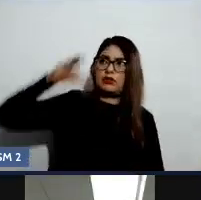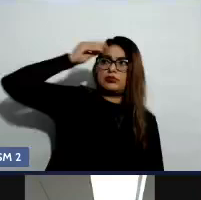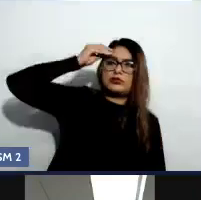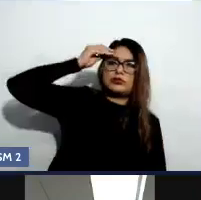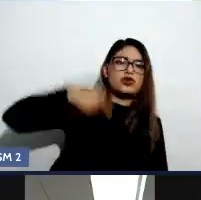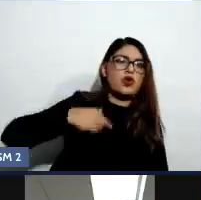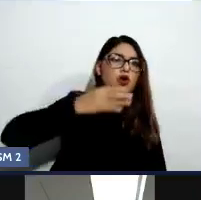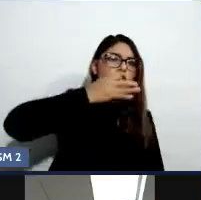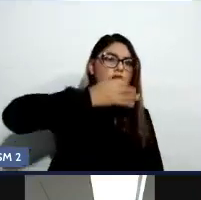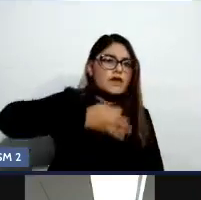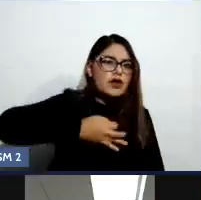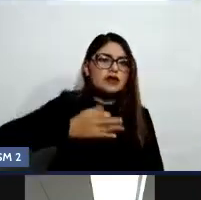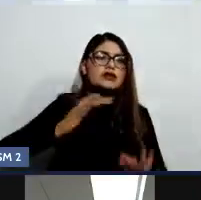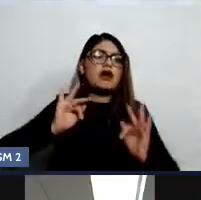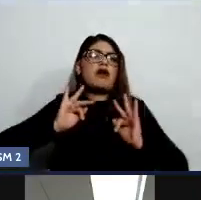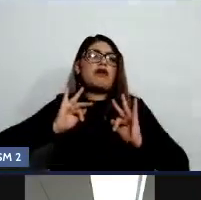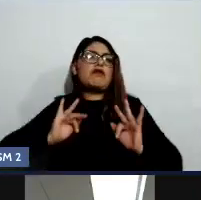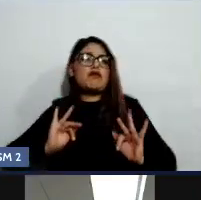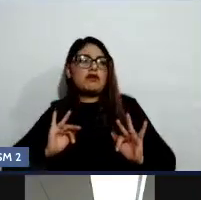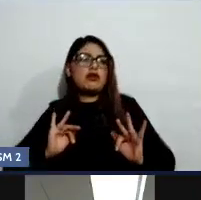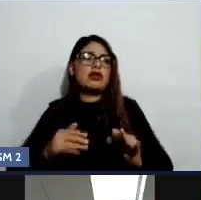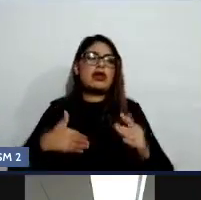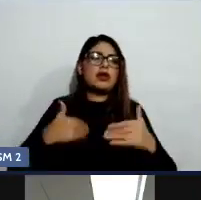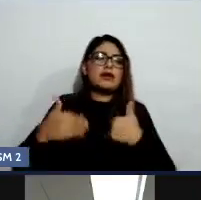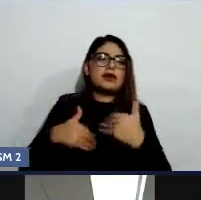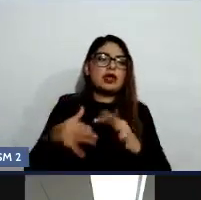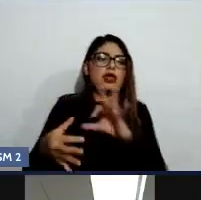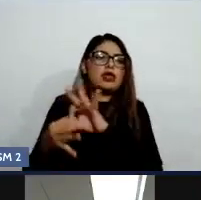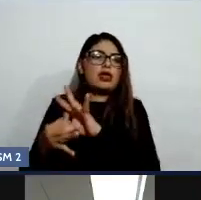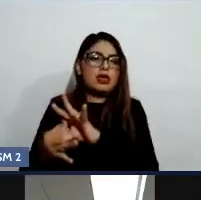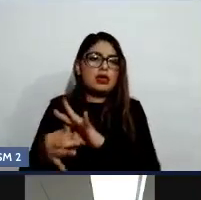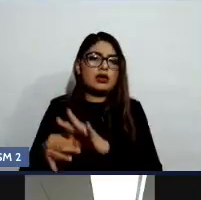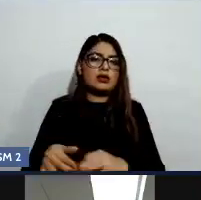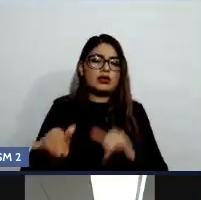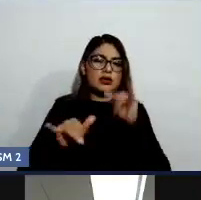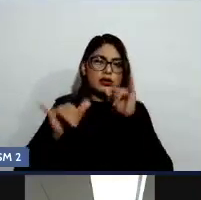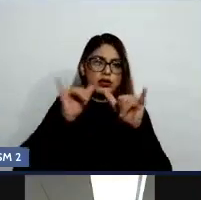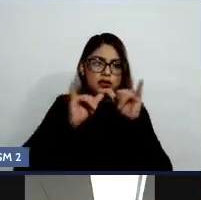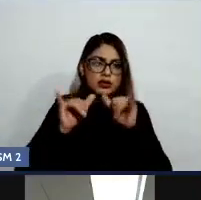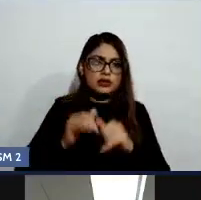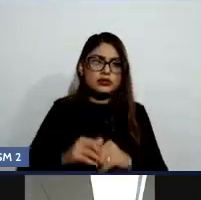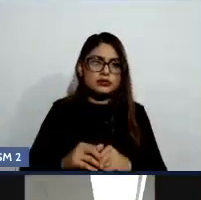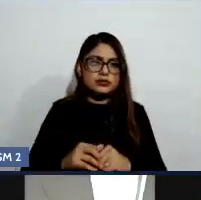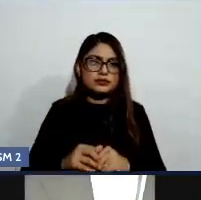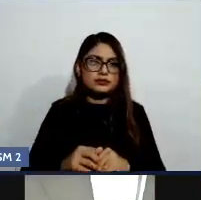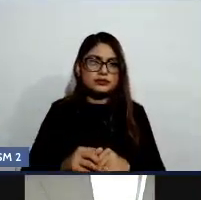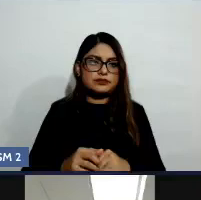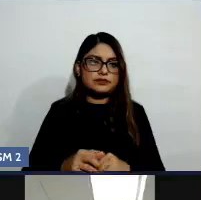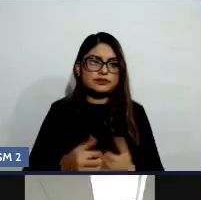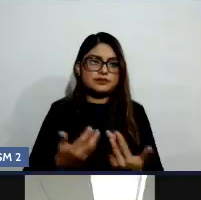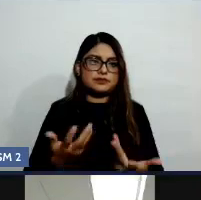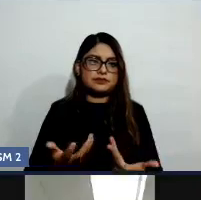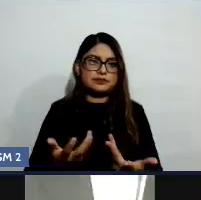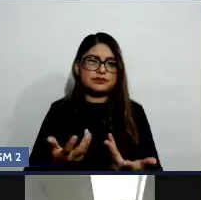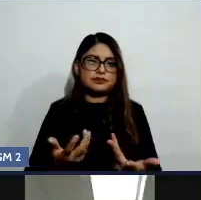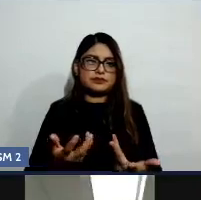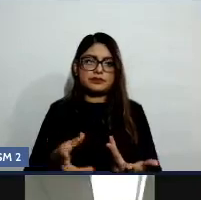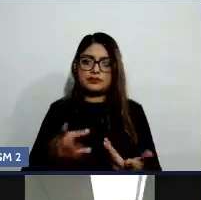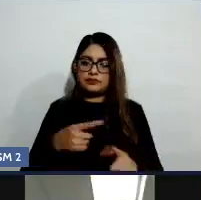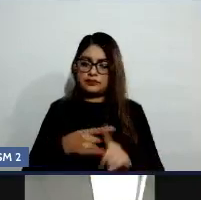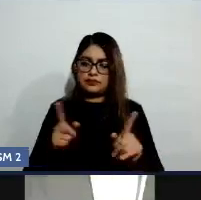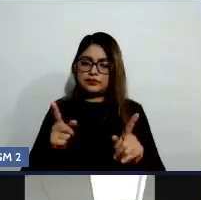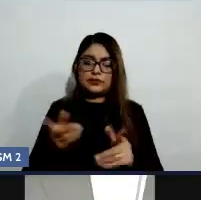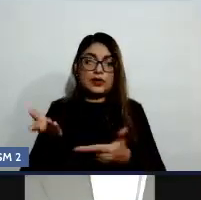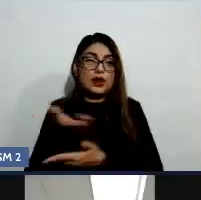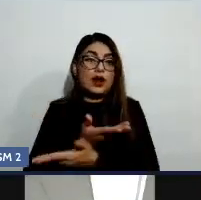diversión. Y, entonces, le ponemos el mérito al alcohol y no a la convivencia, en realidad.